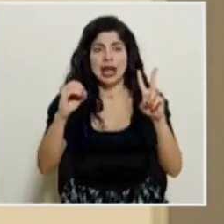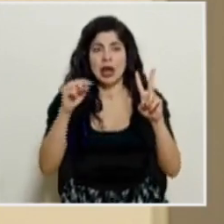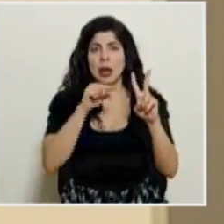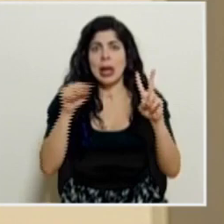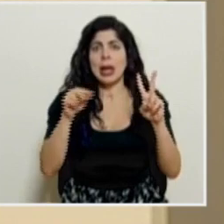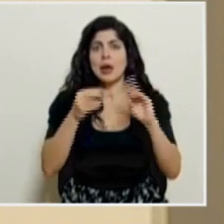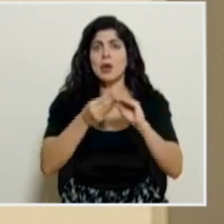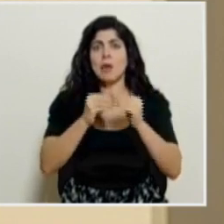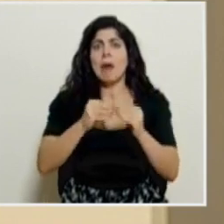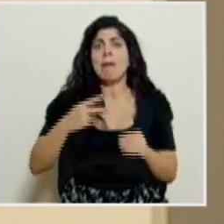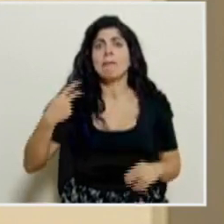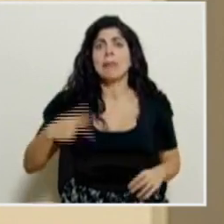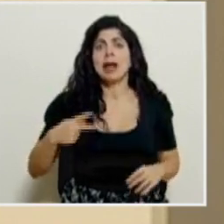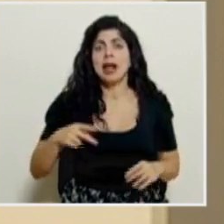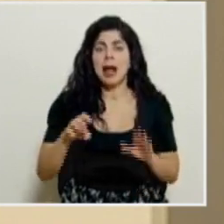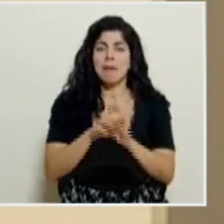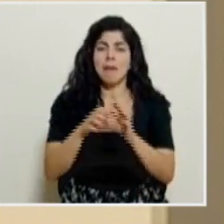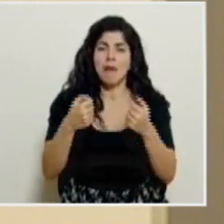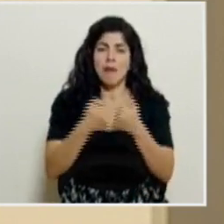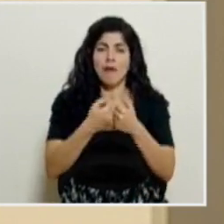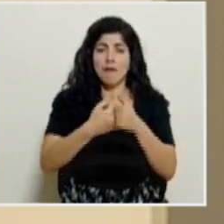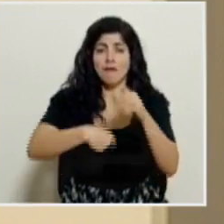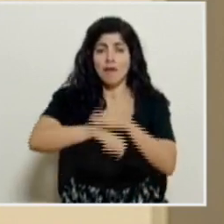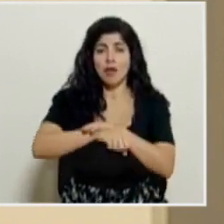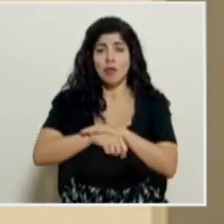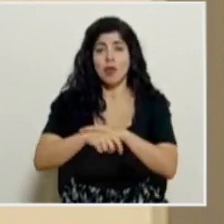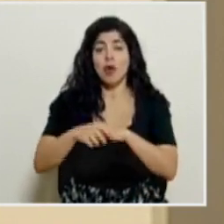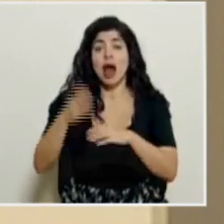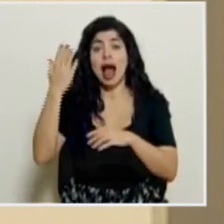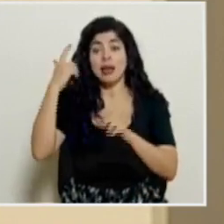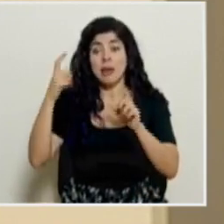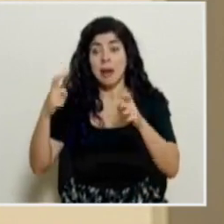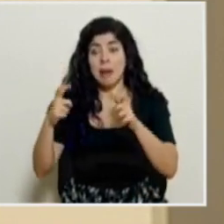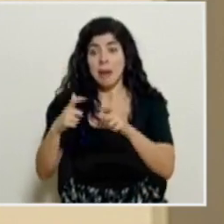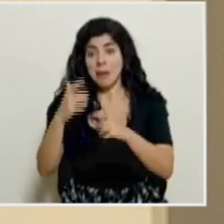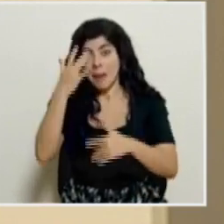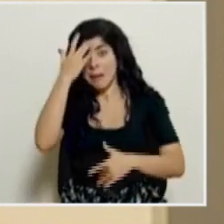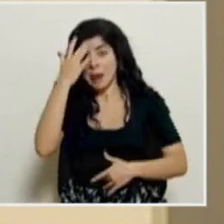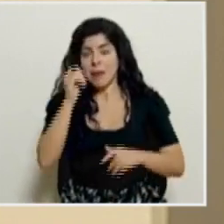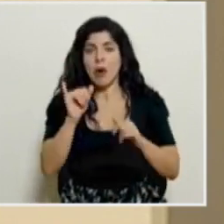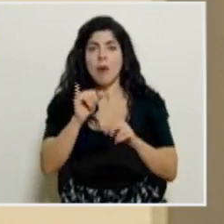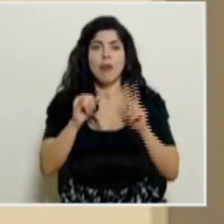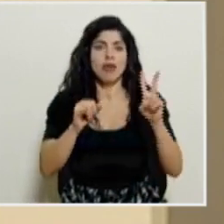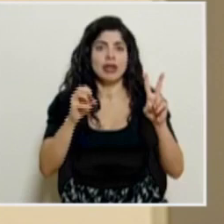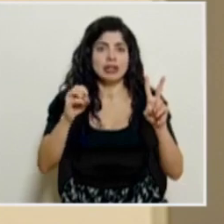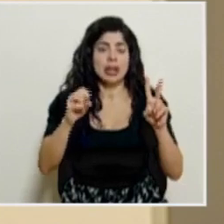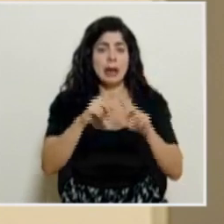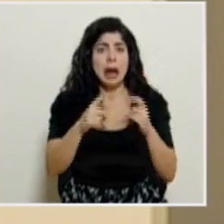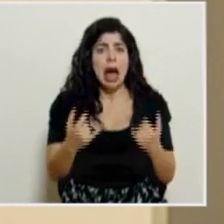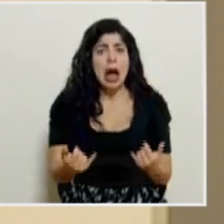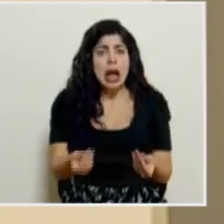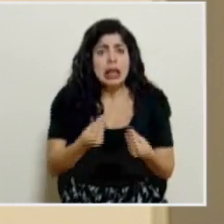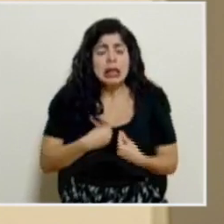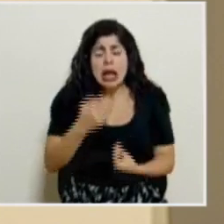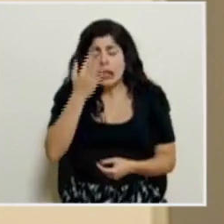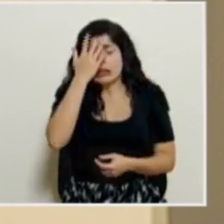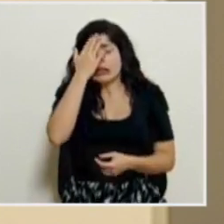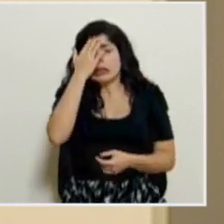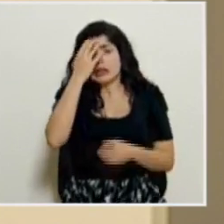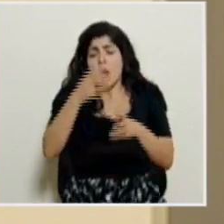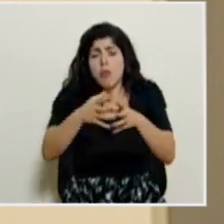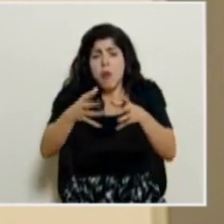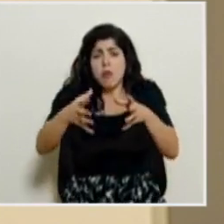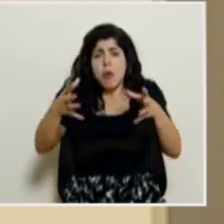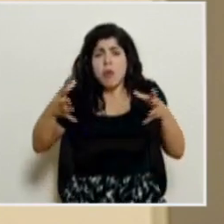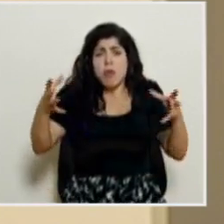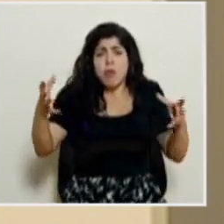peligroso, cuando comenzamos a bajar los casos. Estamos muy preocupados por el incremento de los casos. Como ya